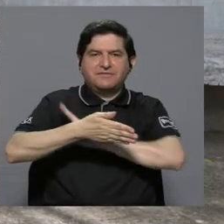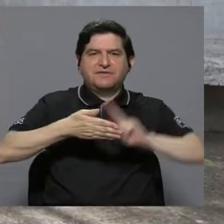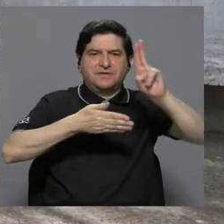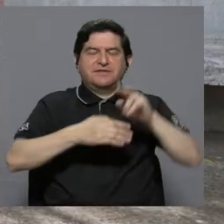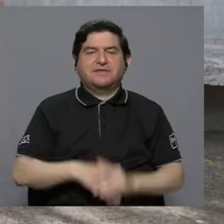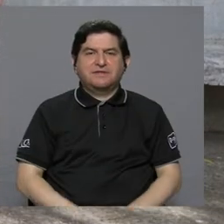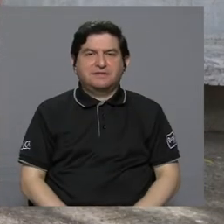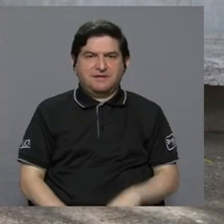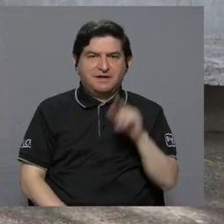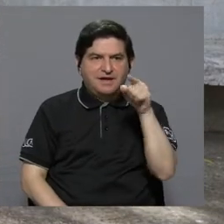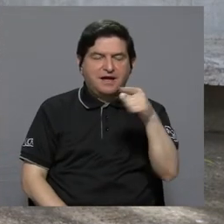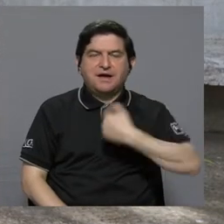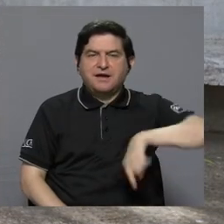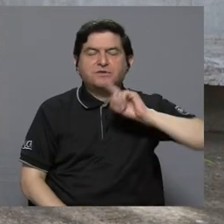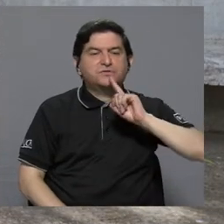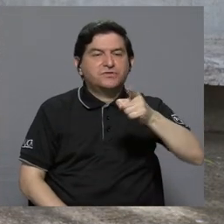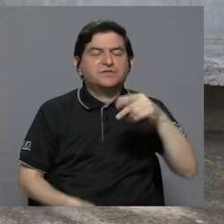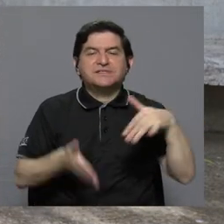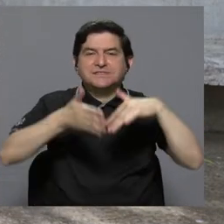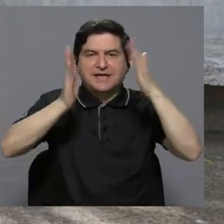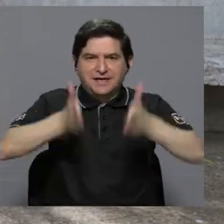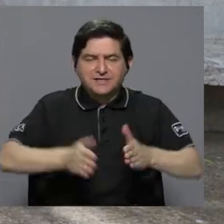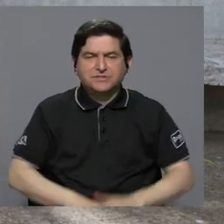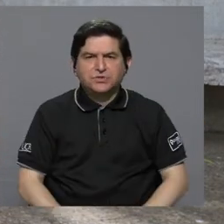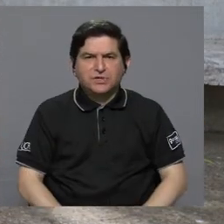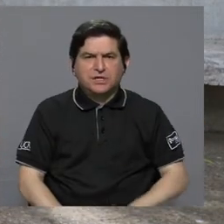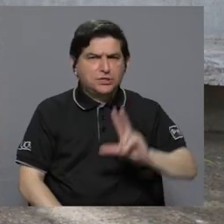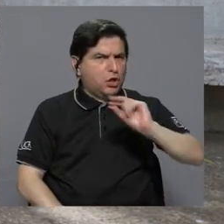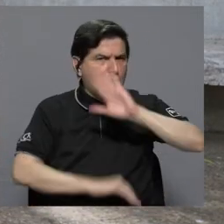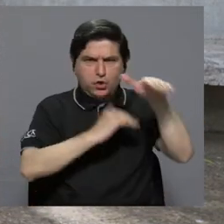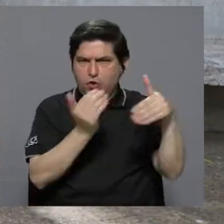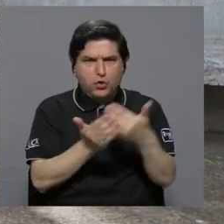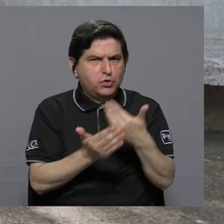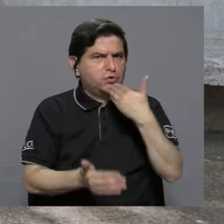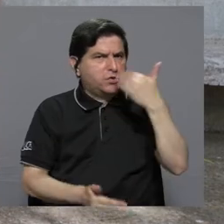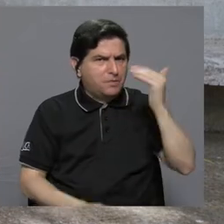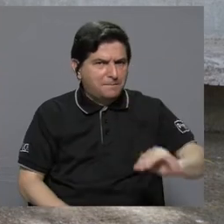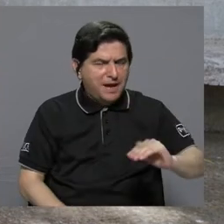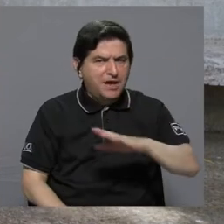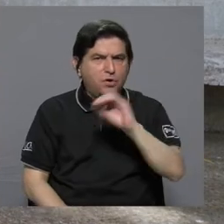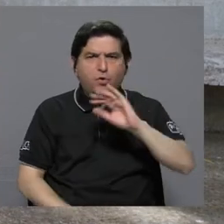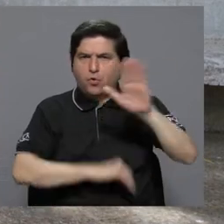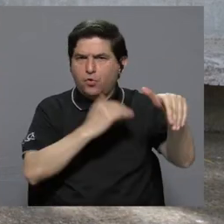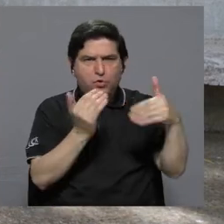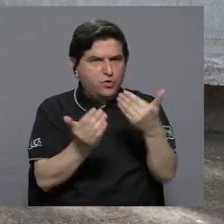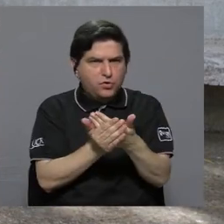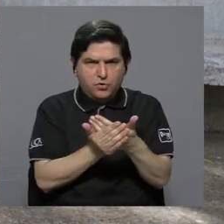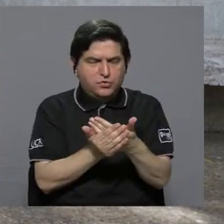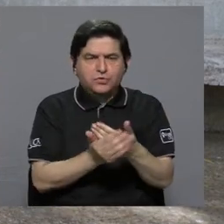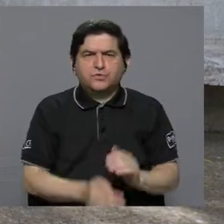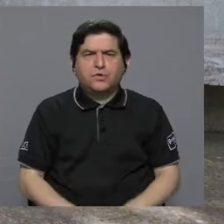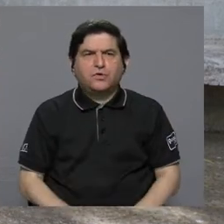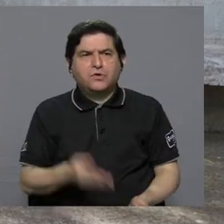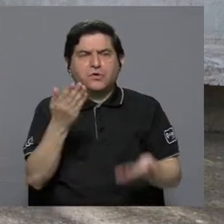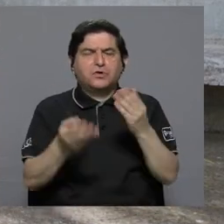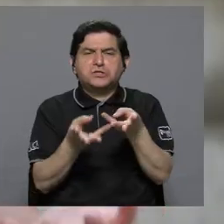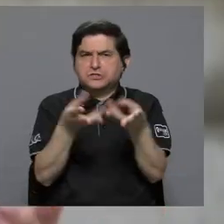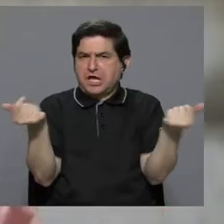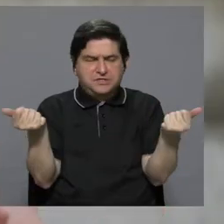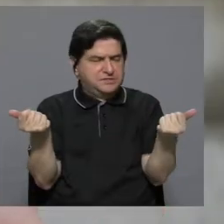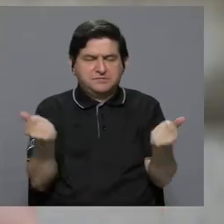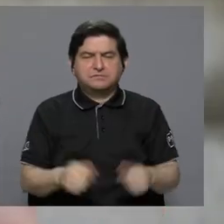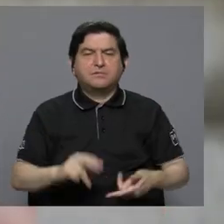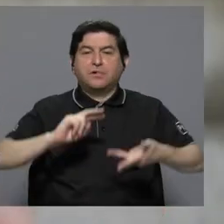Ahí es donde le podemos decir al estudiante, no todo es malo o no todo está resuelto.